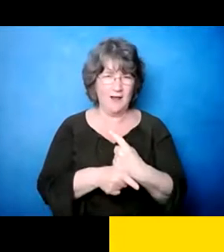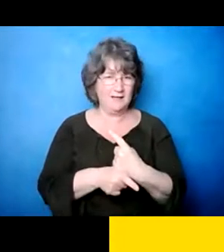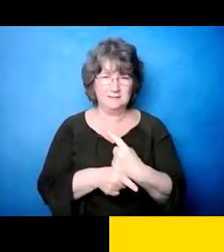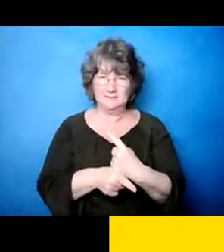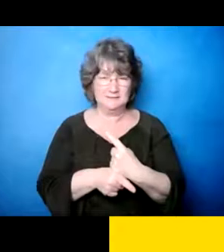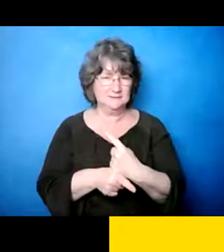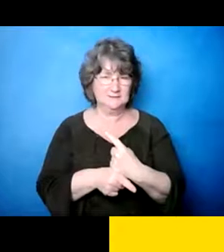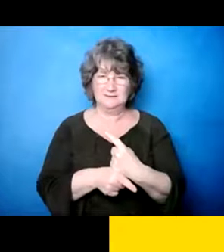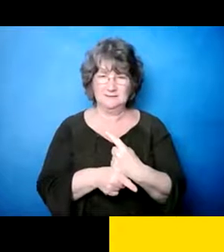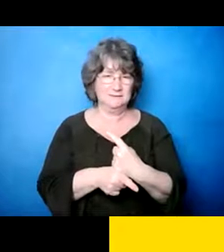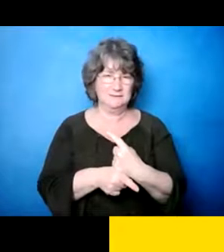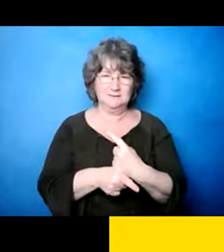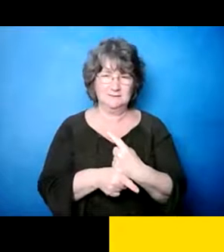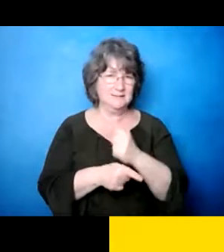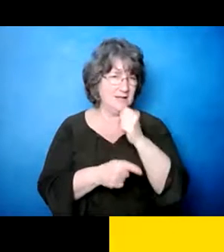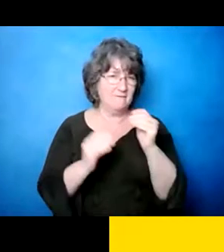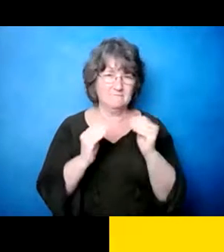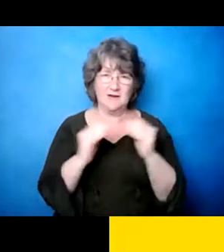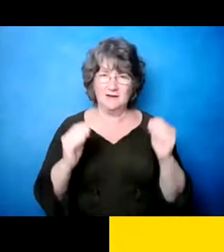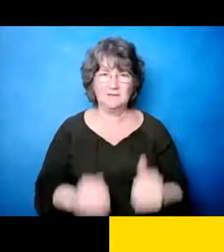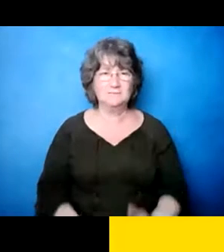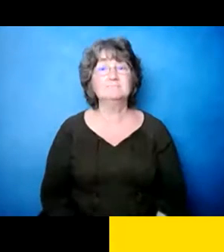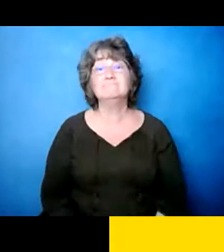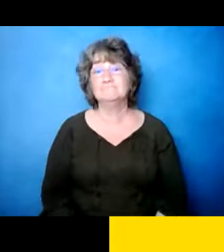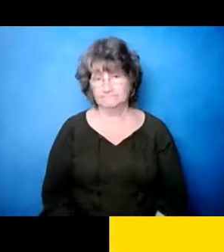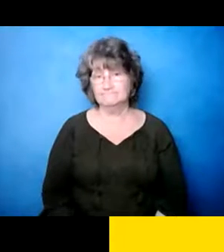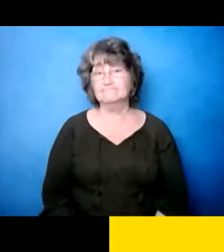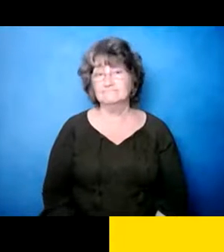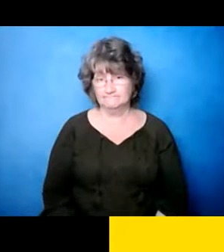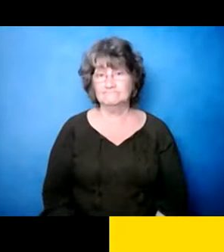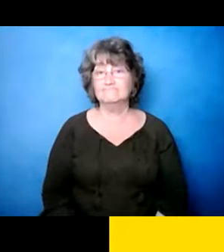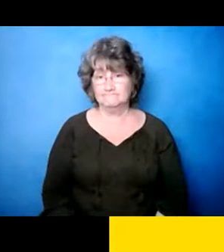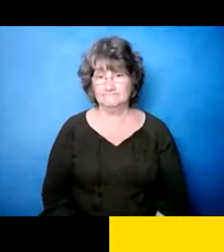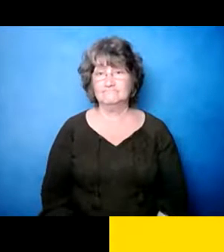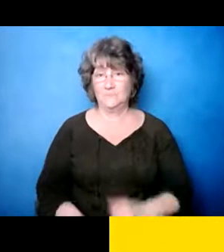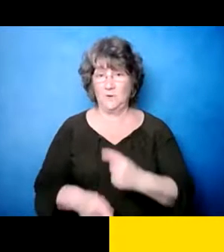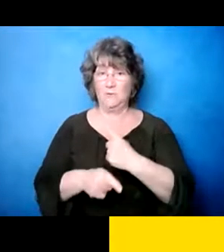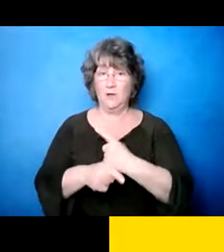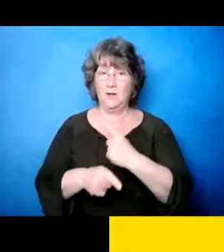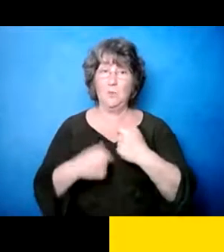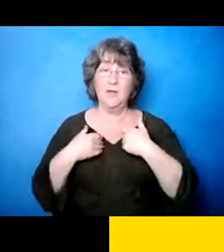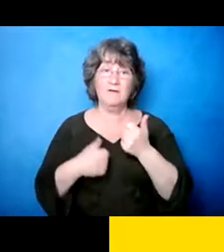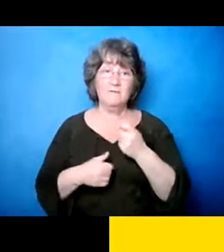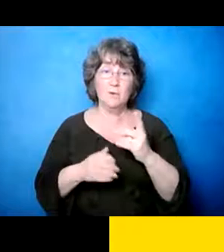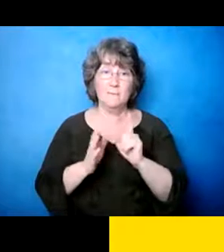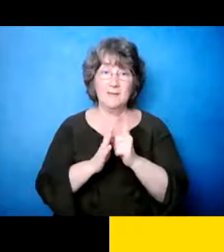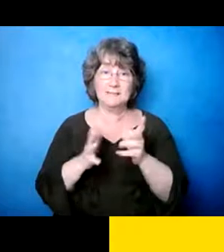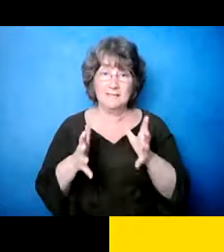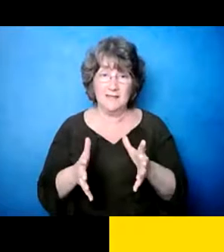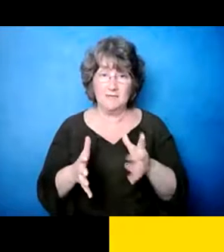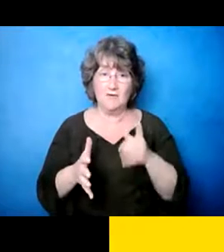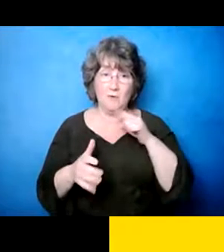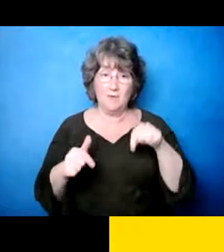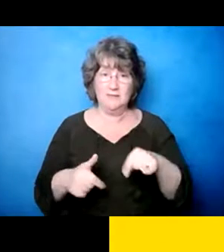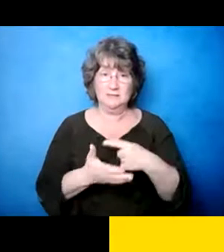Y que, y ponerle ese estigma porque eso no está correcto y tampoco es justo. Y también tenemos unos minutos para